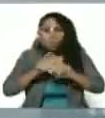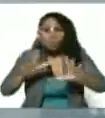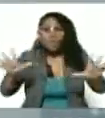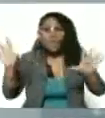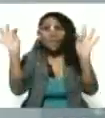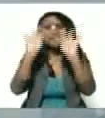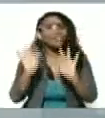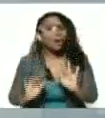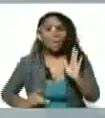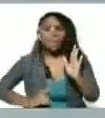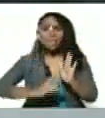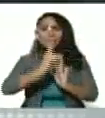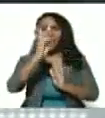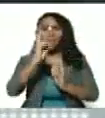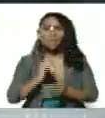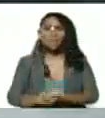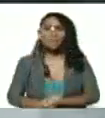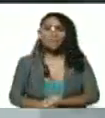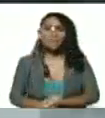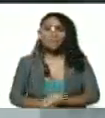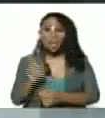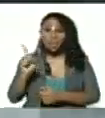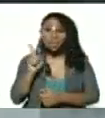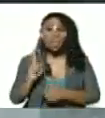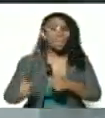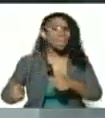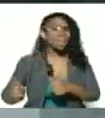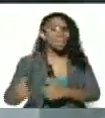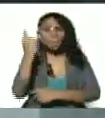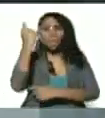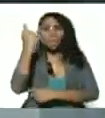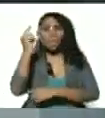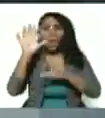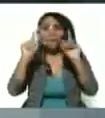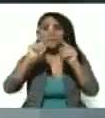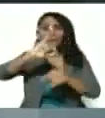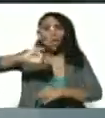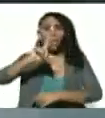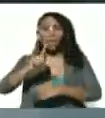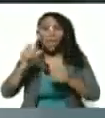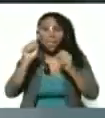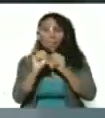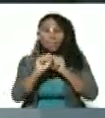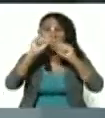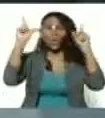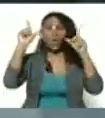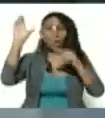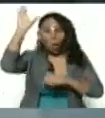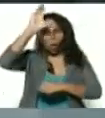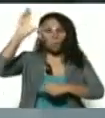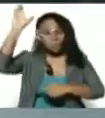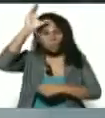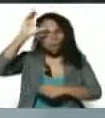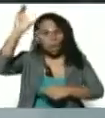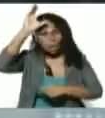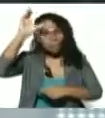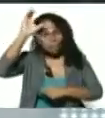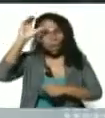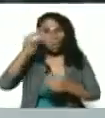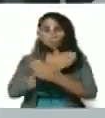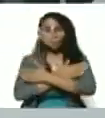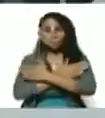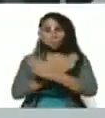en fase de desarrollo. Entonces, la primera, el 11 de julio, ha despertado la conciencia y la